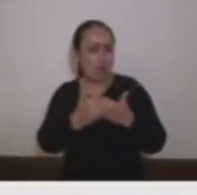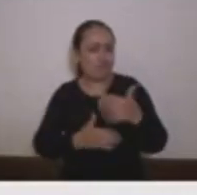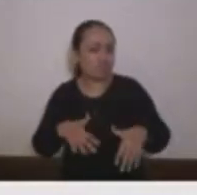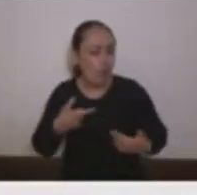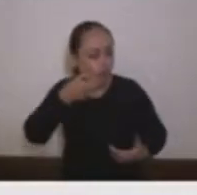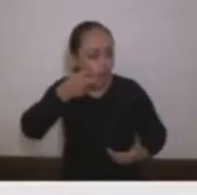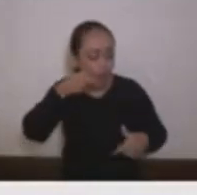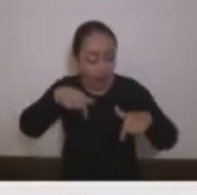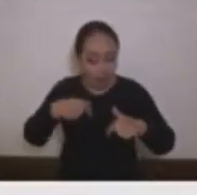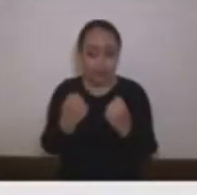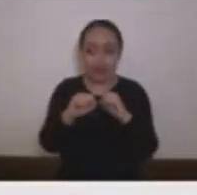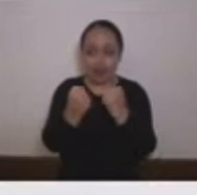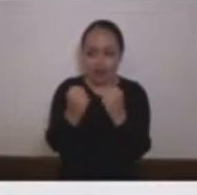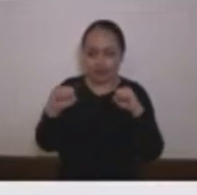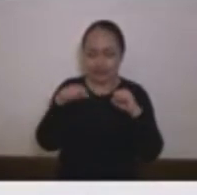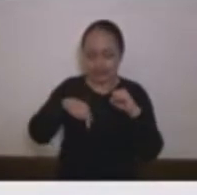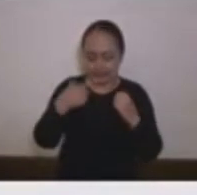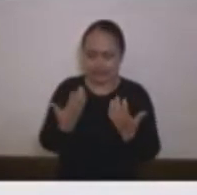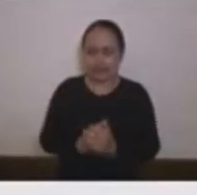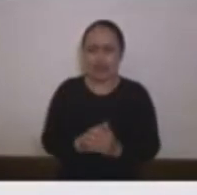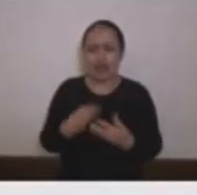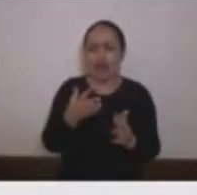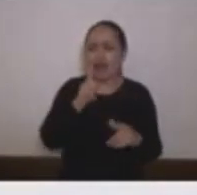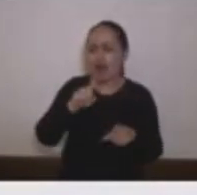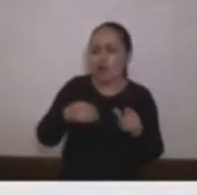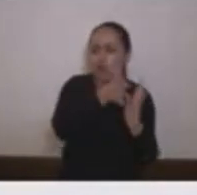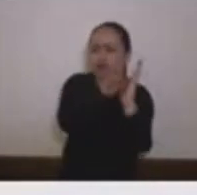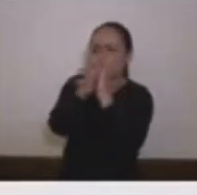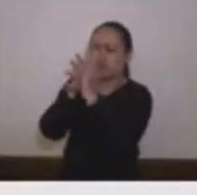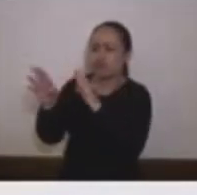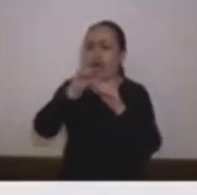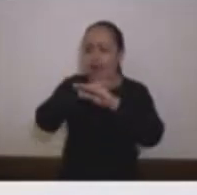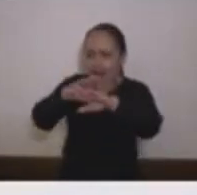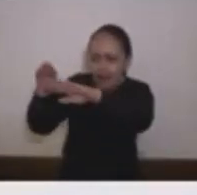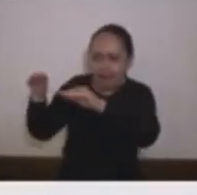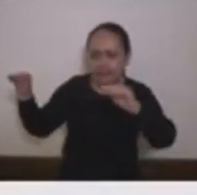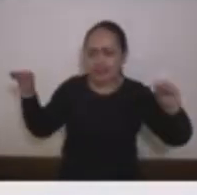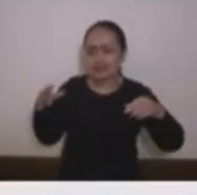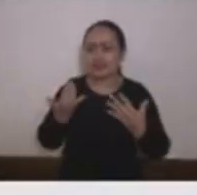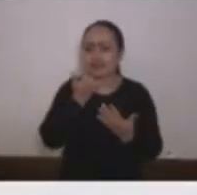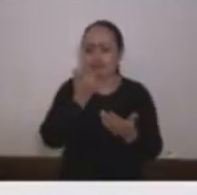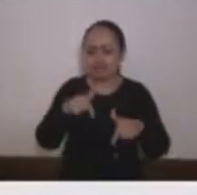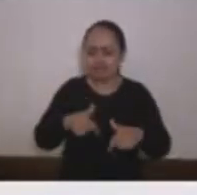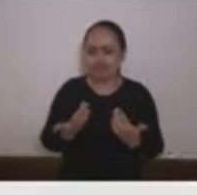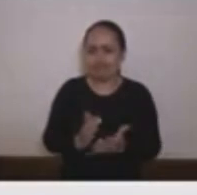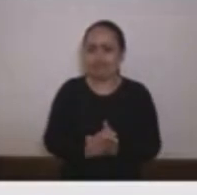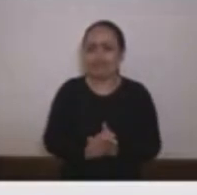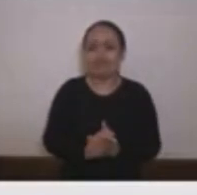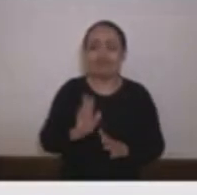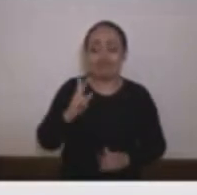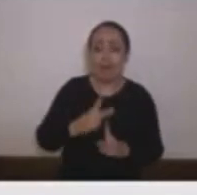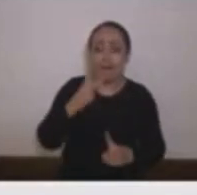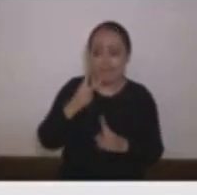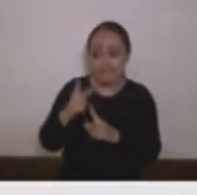desde este consejo en distintos puntos de varios hemos alertado a la ciudadanía a distintos concejales sobre los posibles peligros